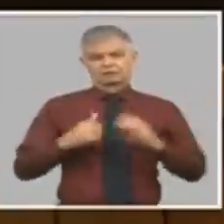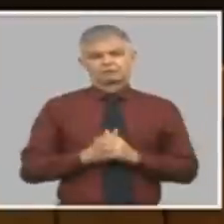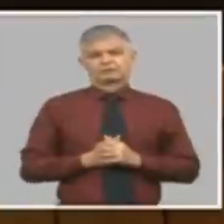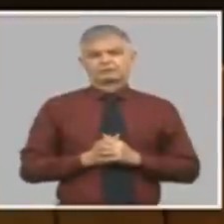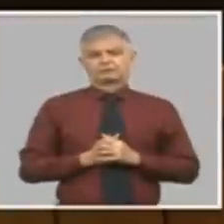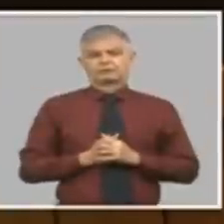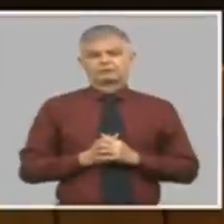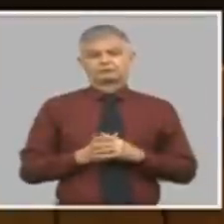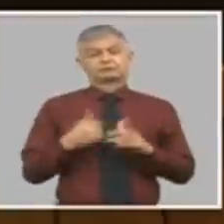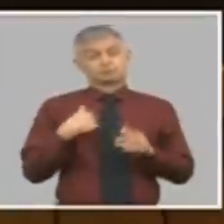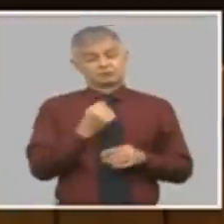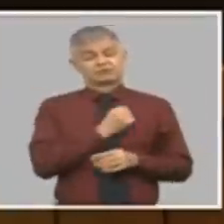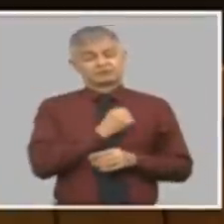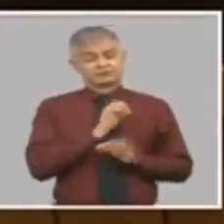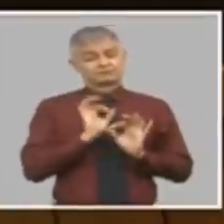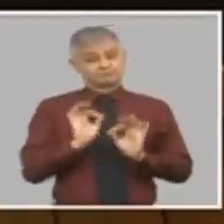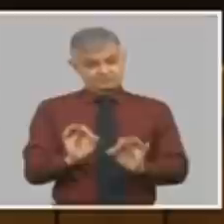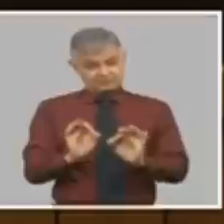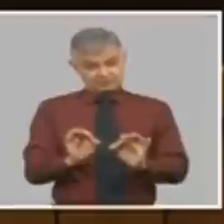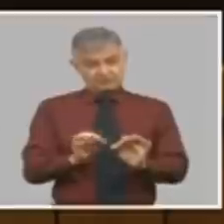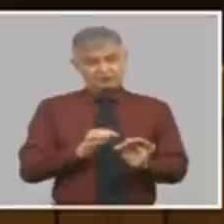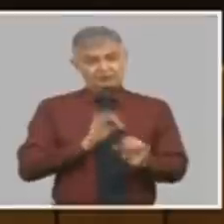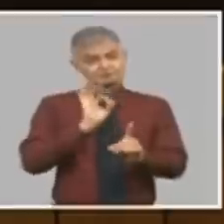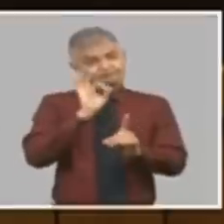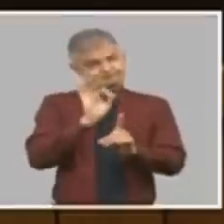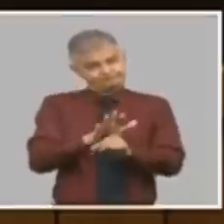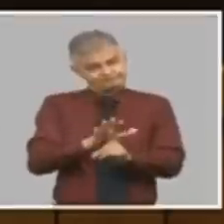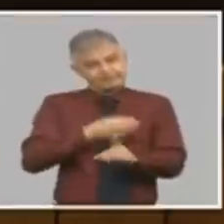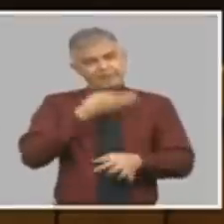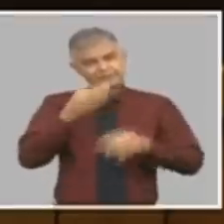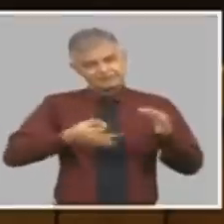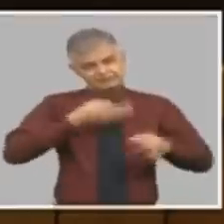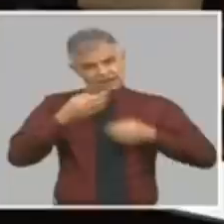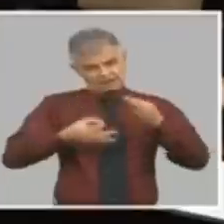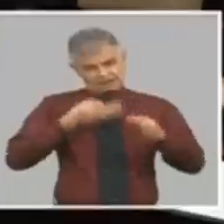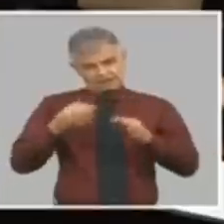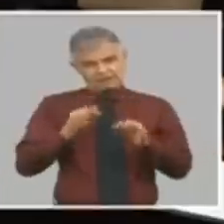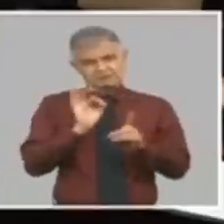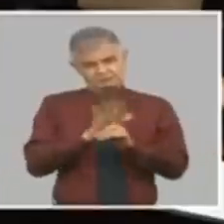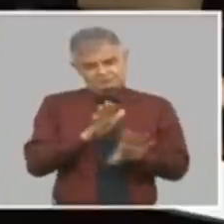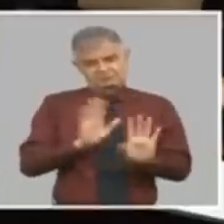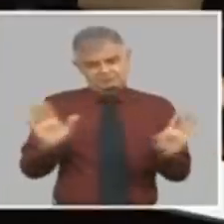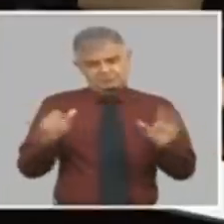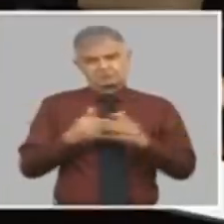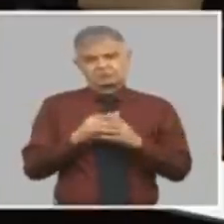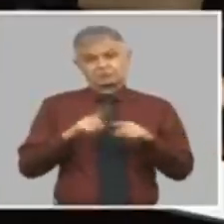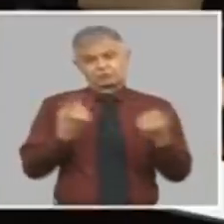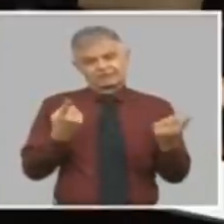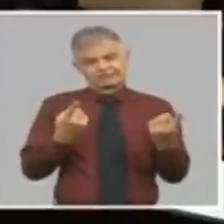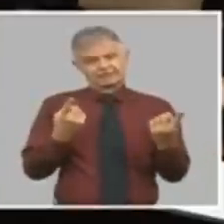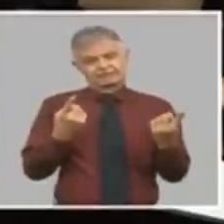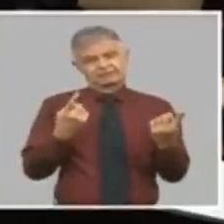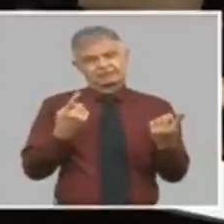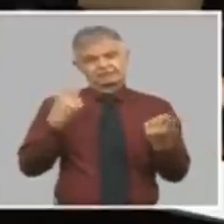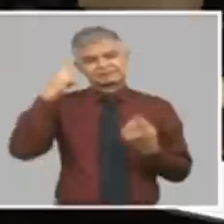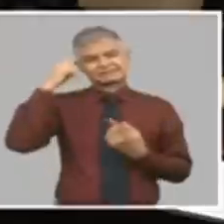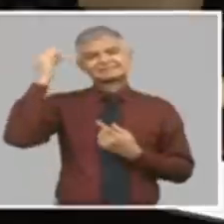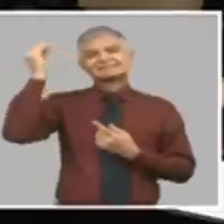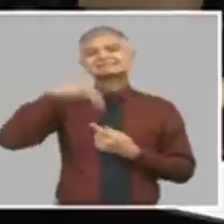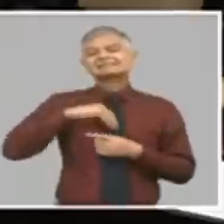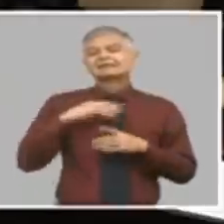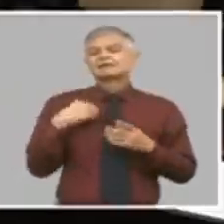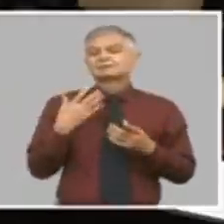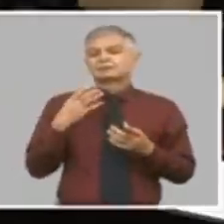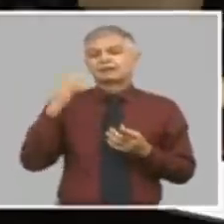quería hacer esa intervención, hacer estas declaraciones porque se ha tenido en cuenta en